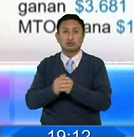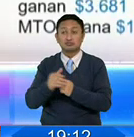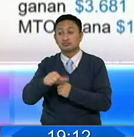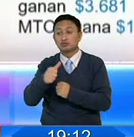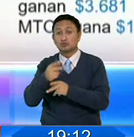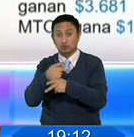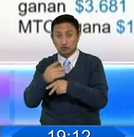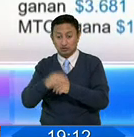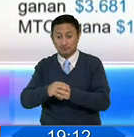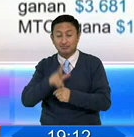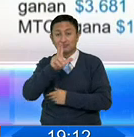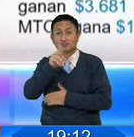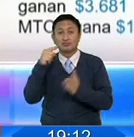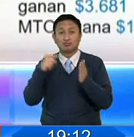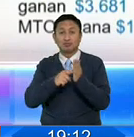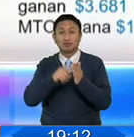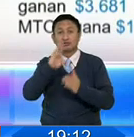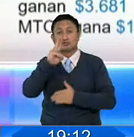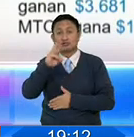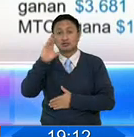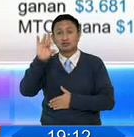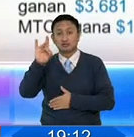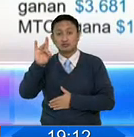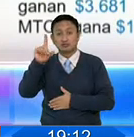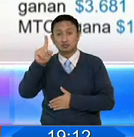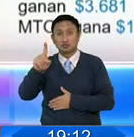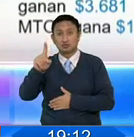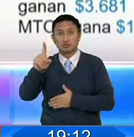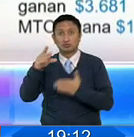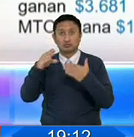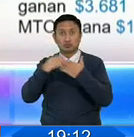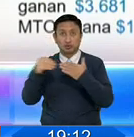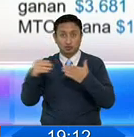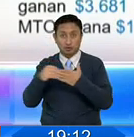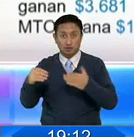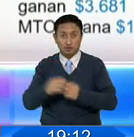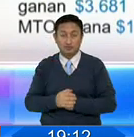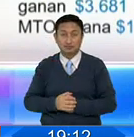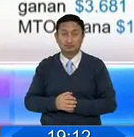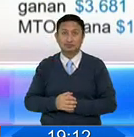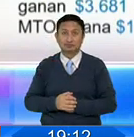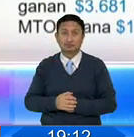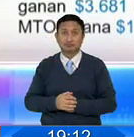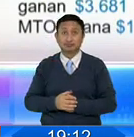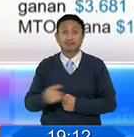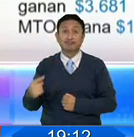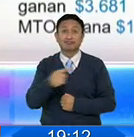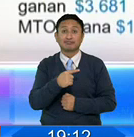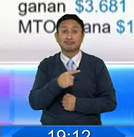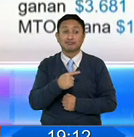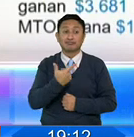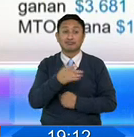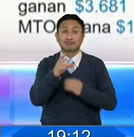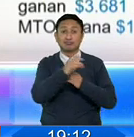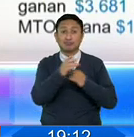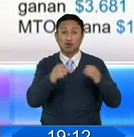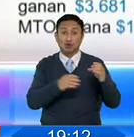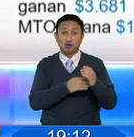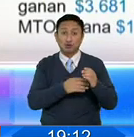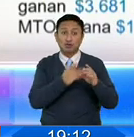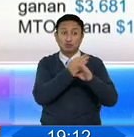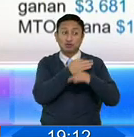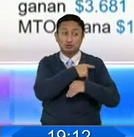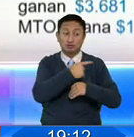gana entre 1.681 dólares de remuneración, mientras que un contador en la función